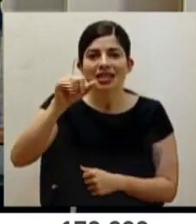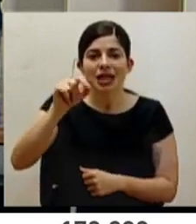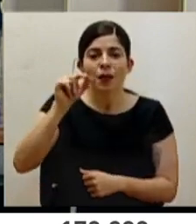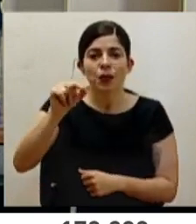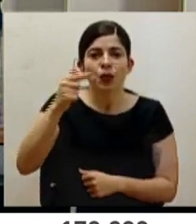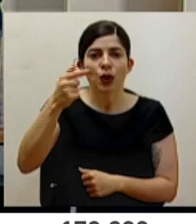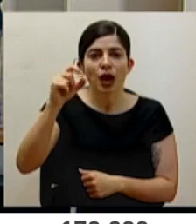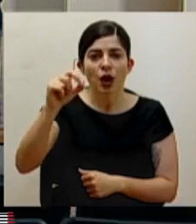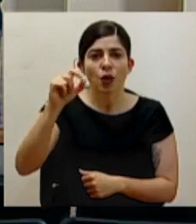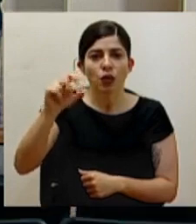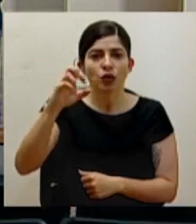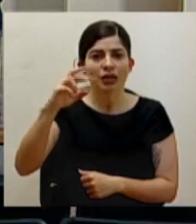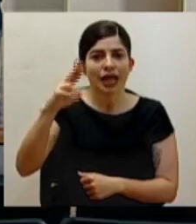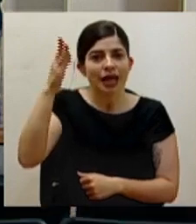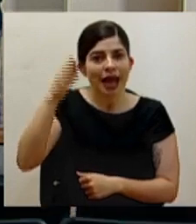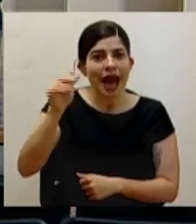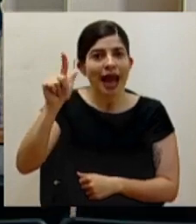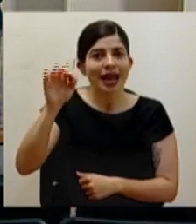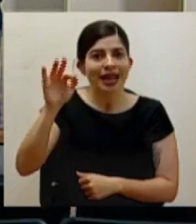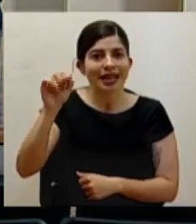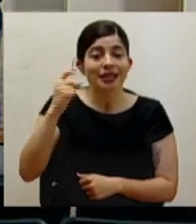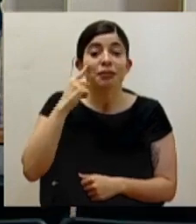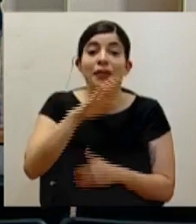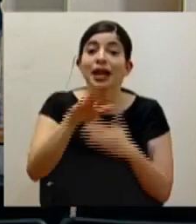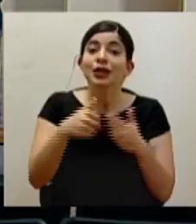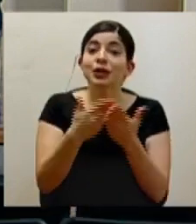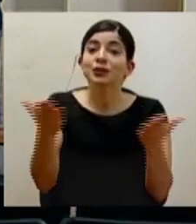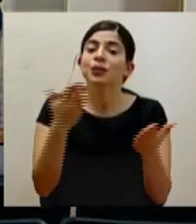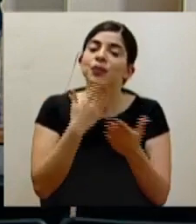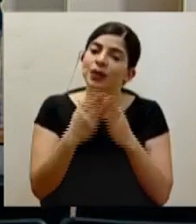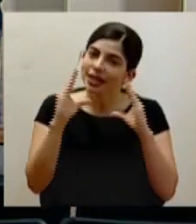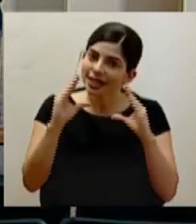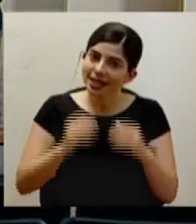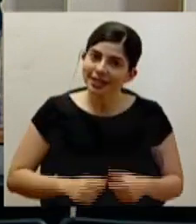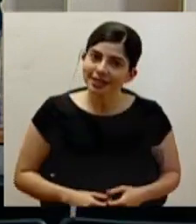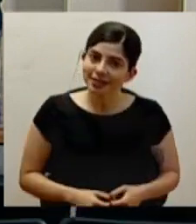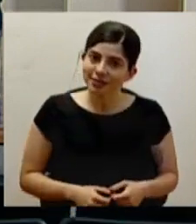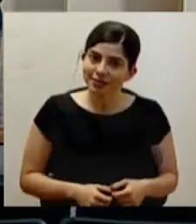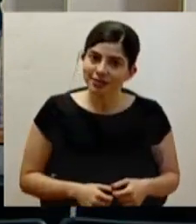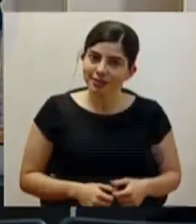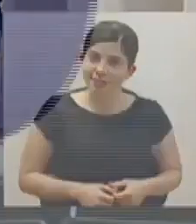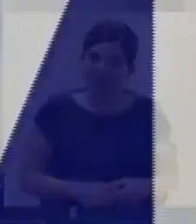.cr barra inclinada alertas. A todos y todas, muy buenas tardes.